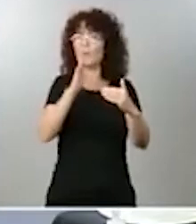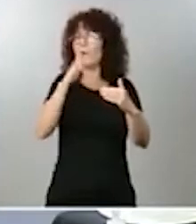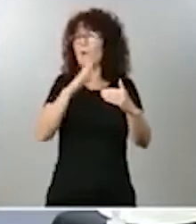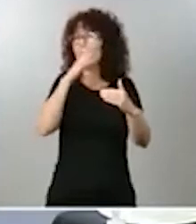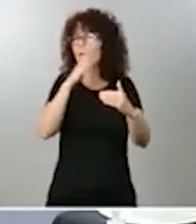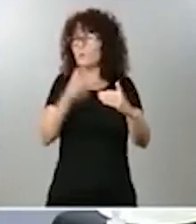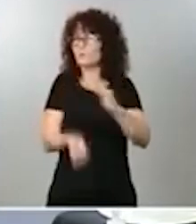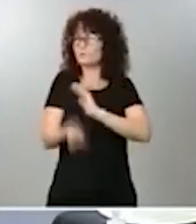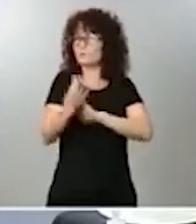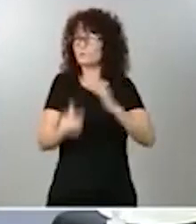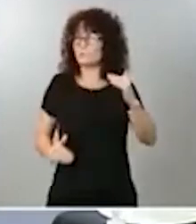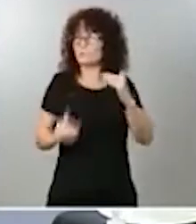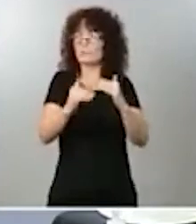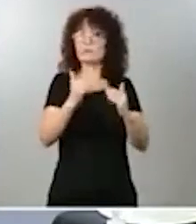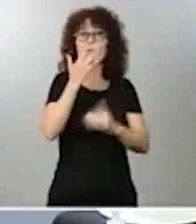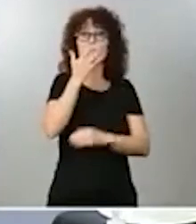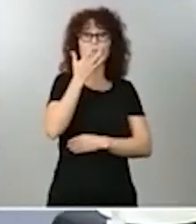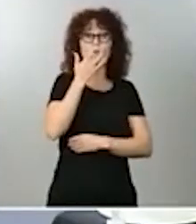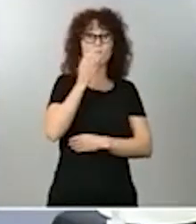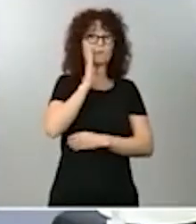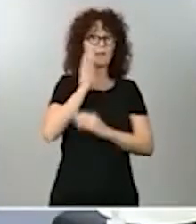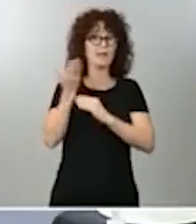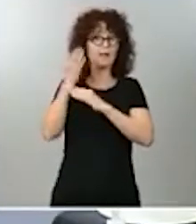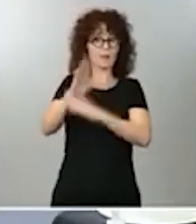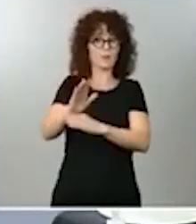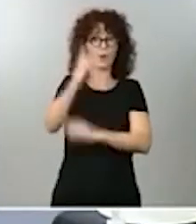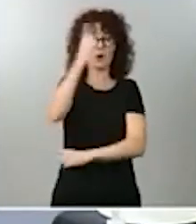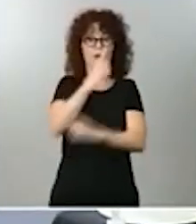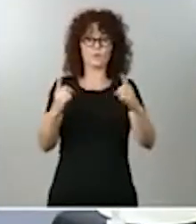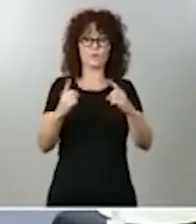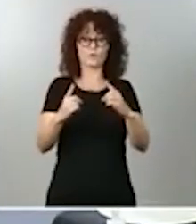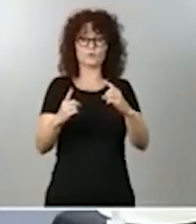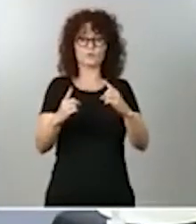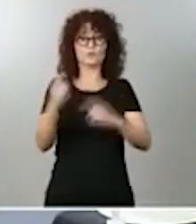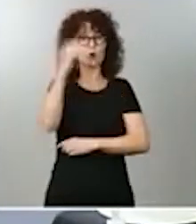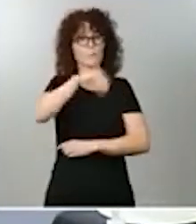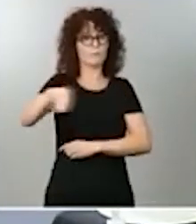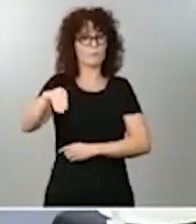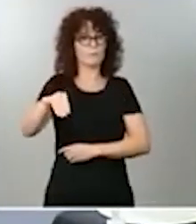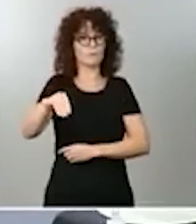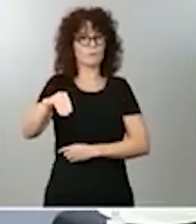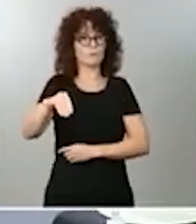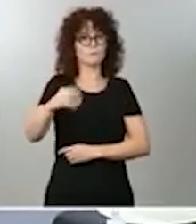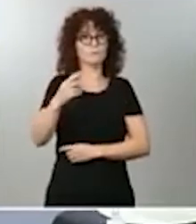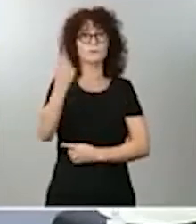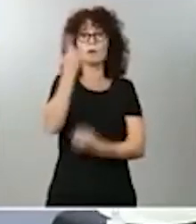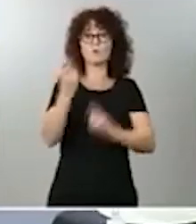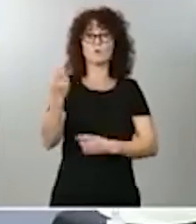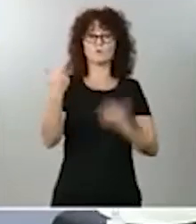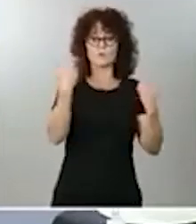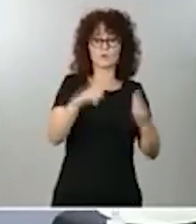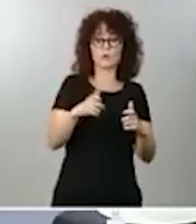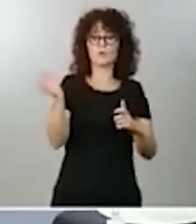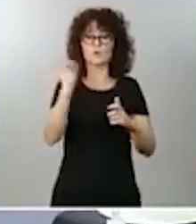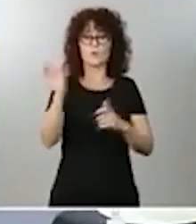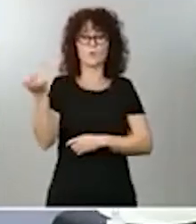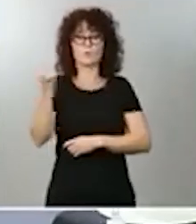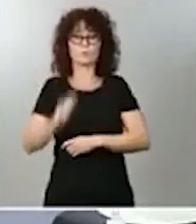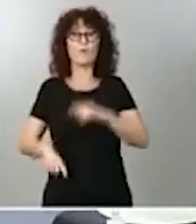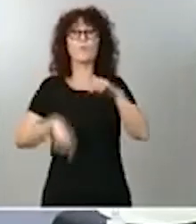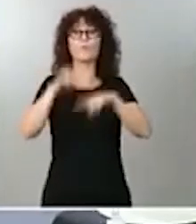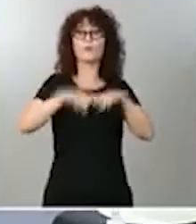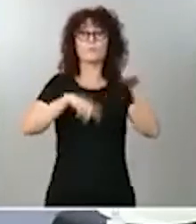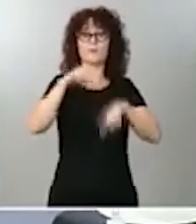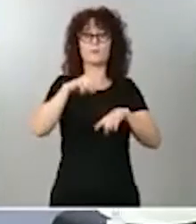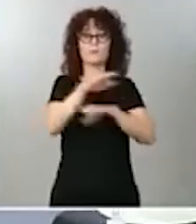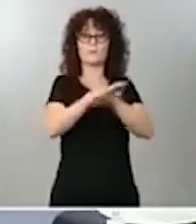determinados complementos que se pueden dar en determinadas profesiones o no, en determinados sectores o no, en función de si son mayoritariamente feminizados